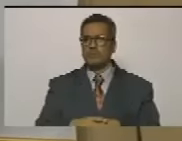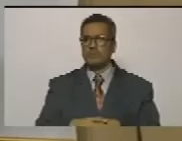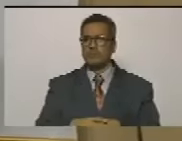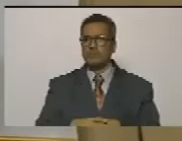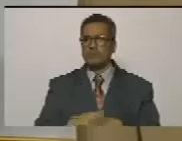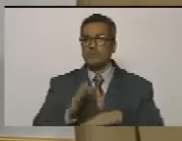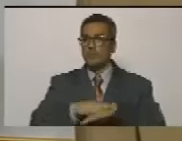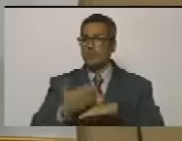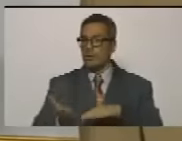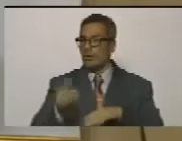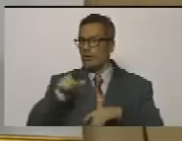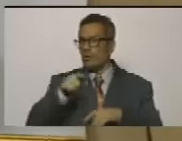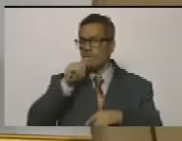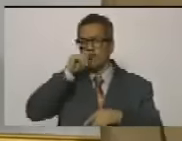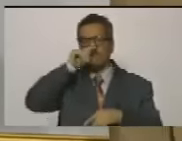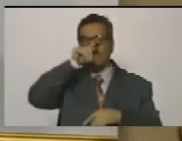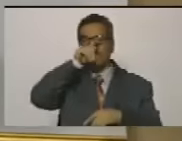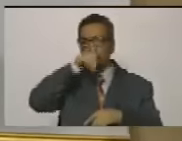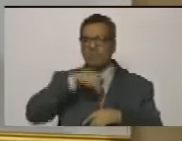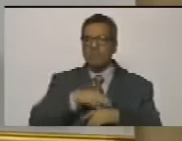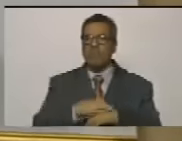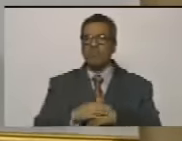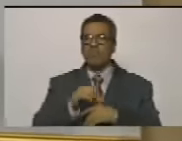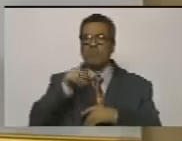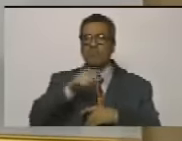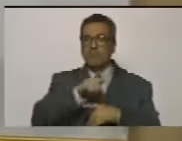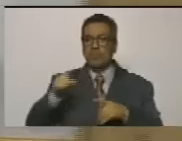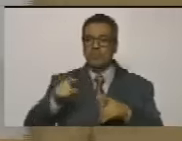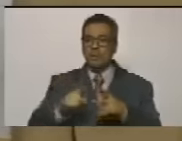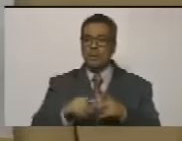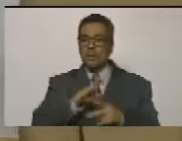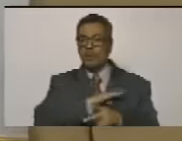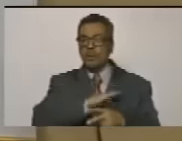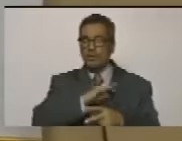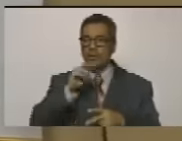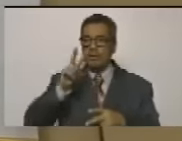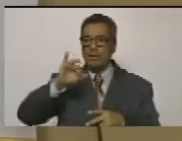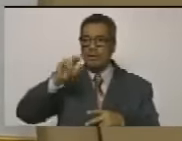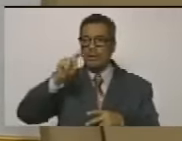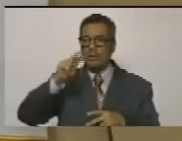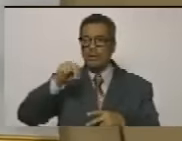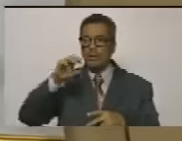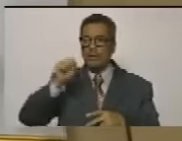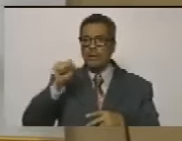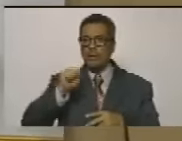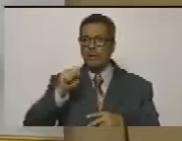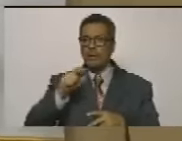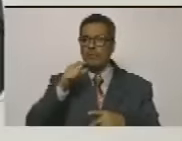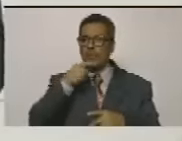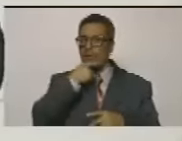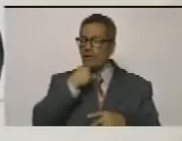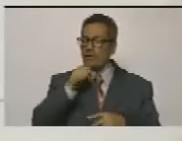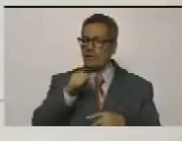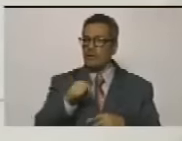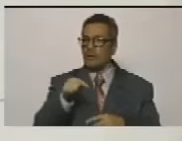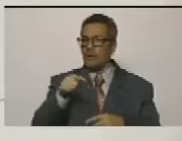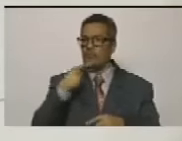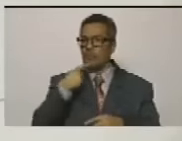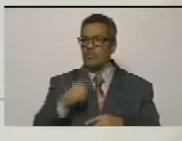porque allí vamos al término de la revictimización es muy sencillo